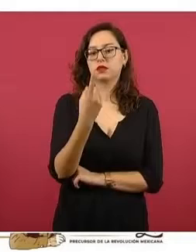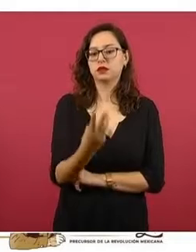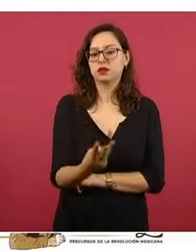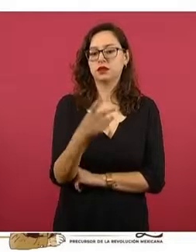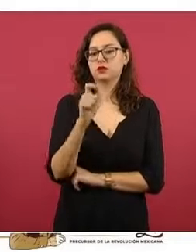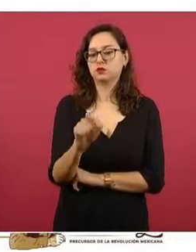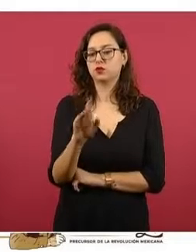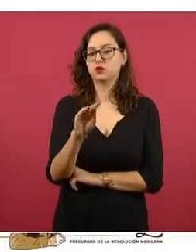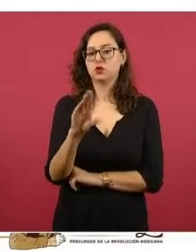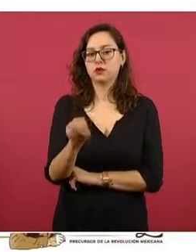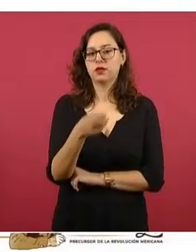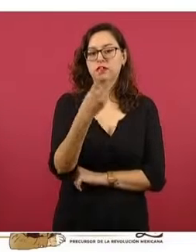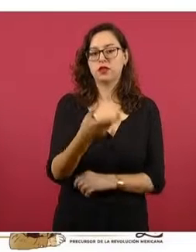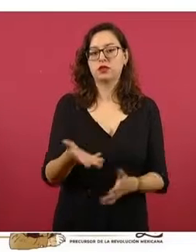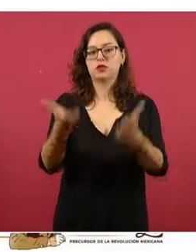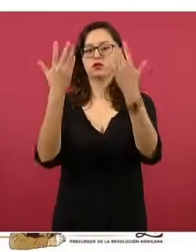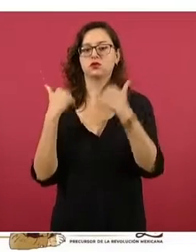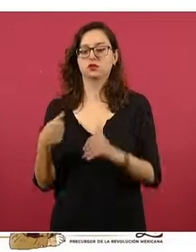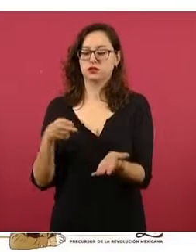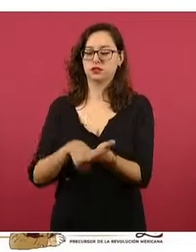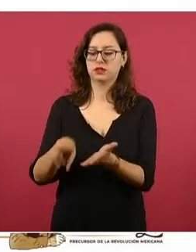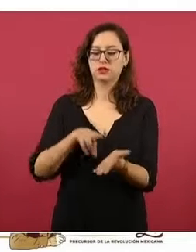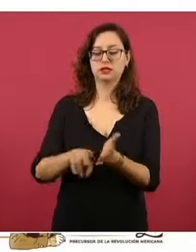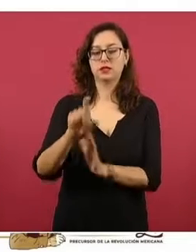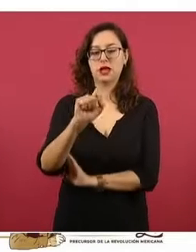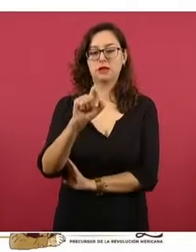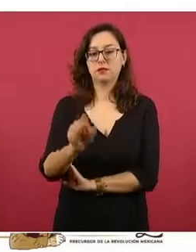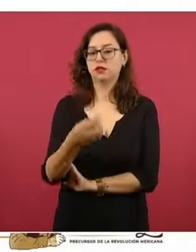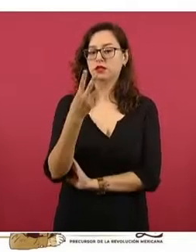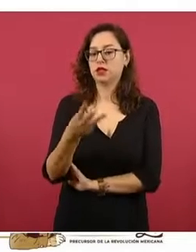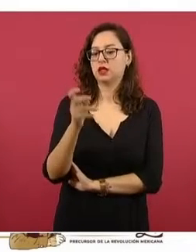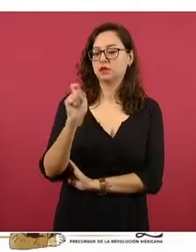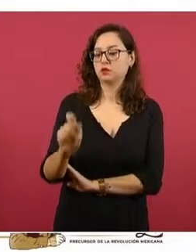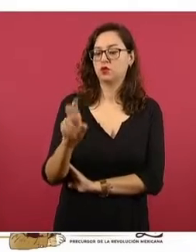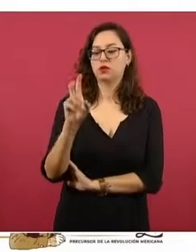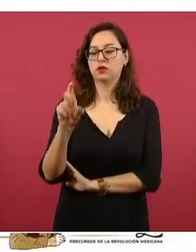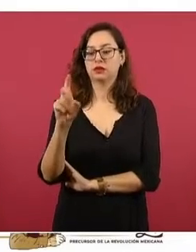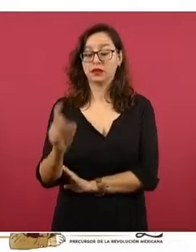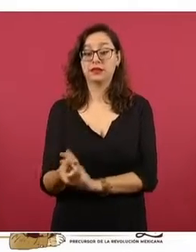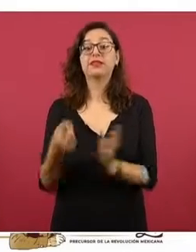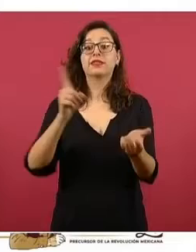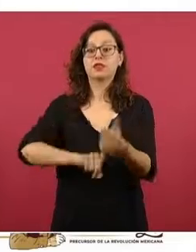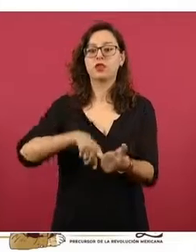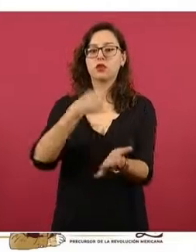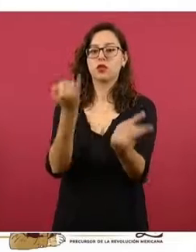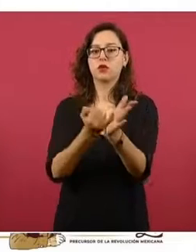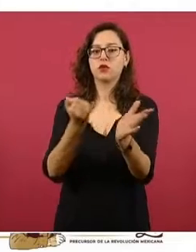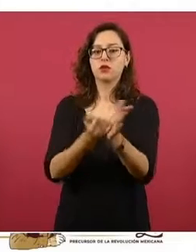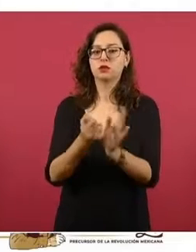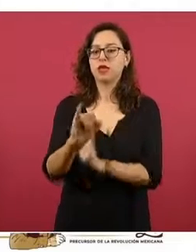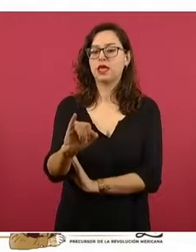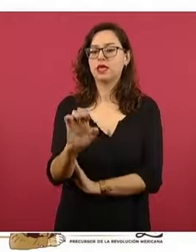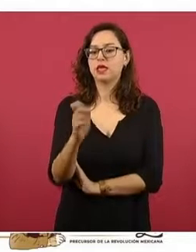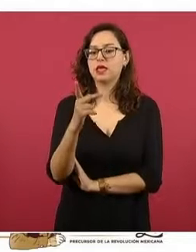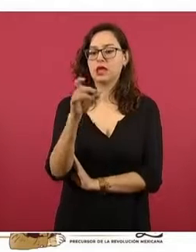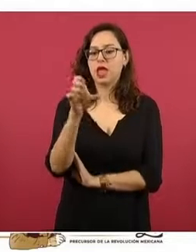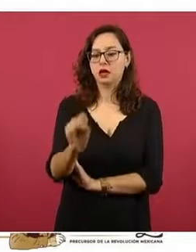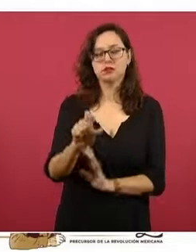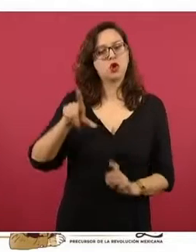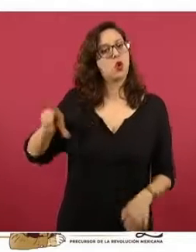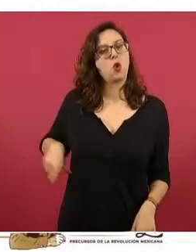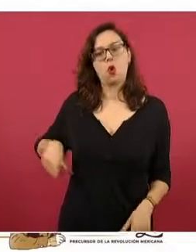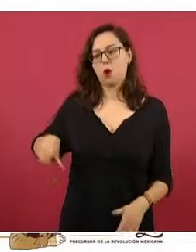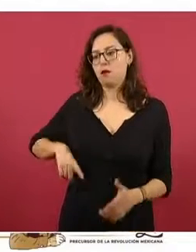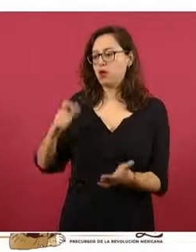.30 para el diésel, 100 por ciento de incentivo esta semana a las gasolinas, a los combustibles